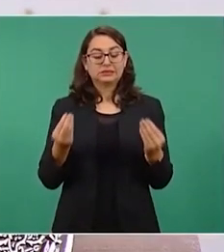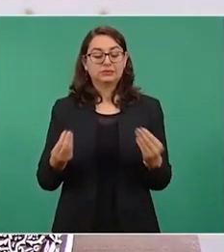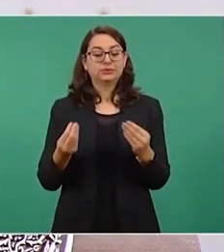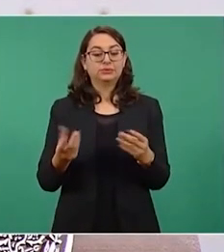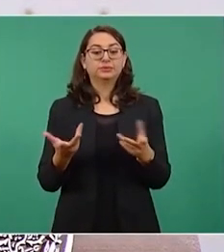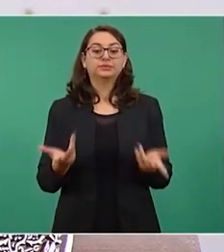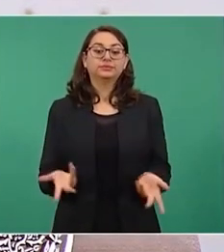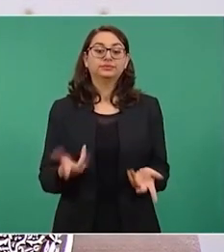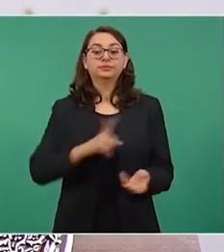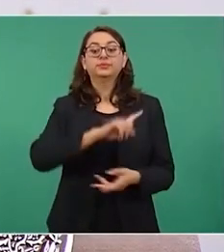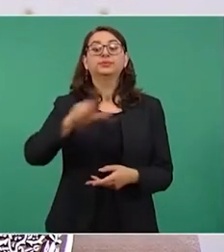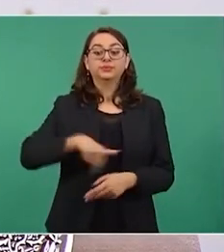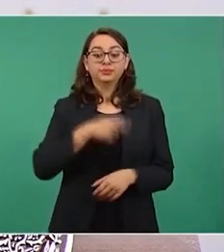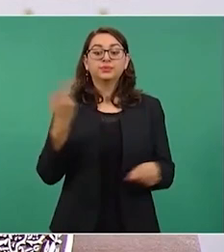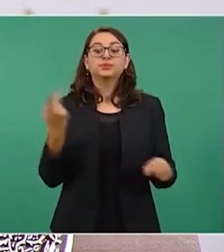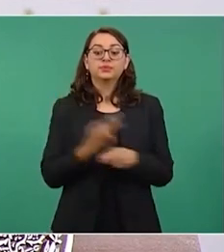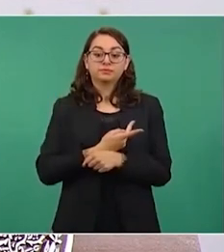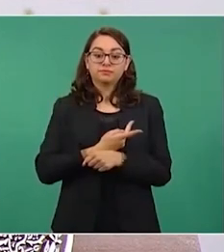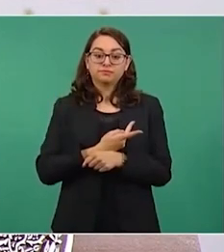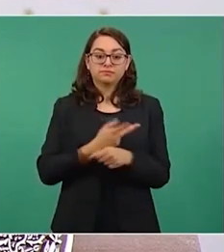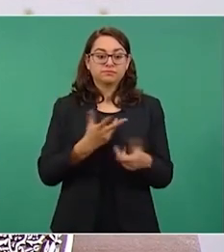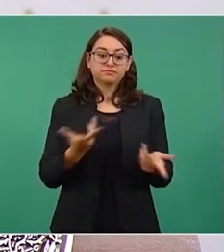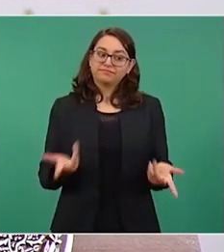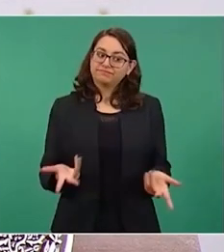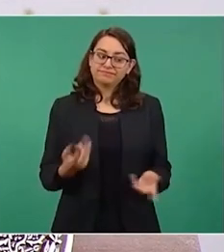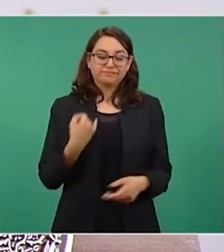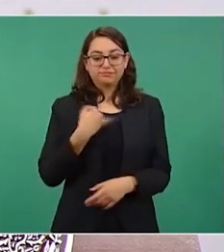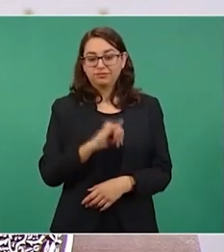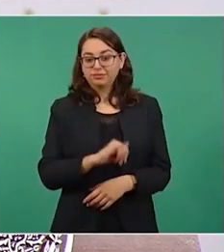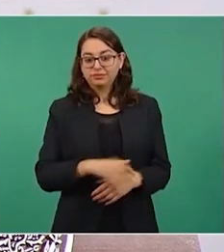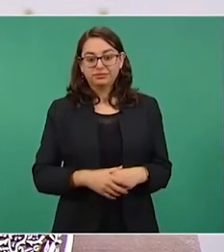lleva a ser el ridículo,